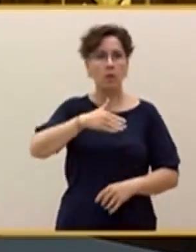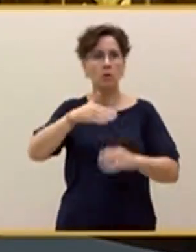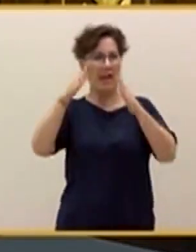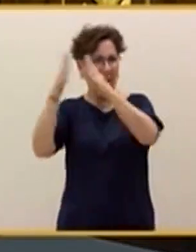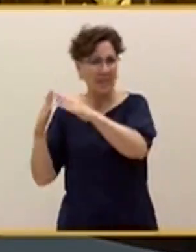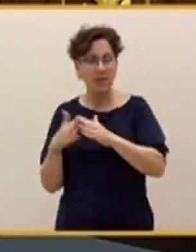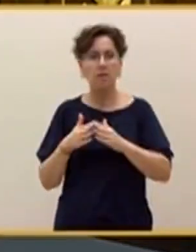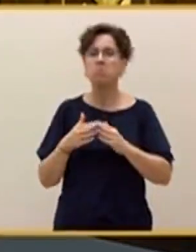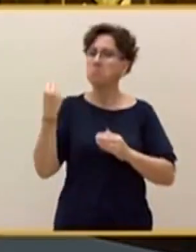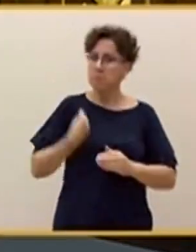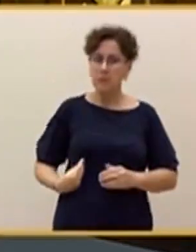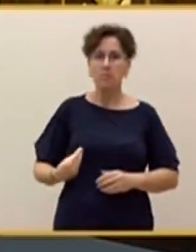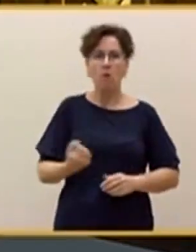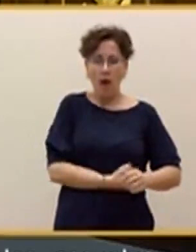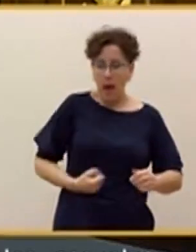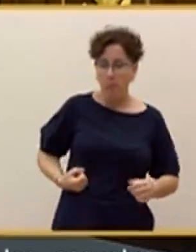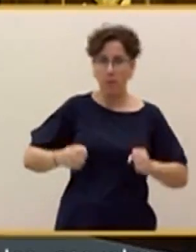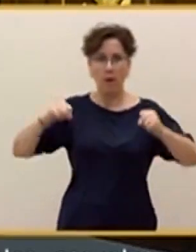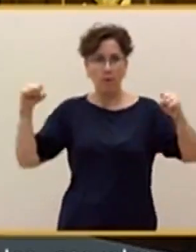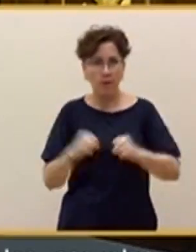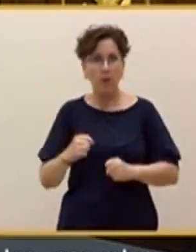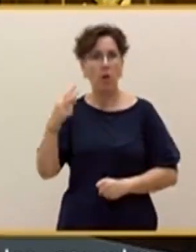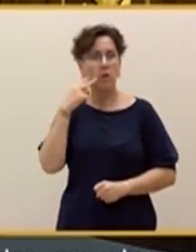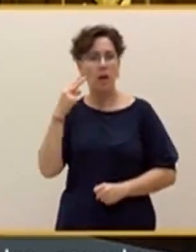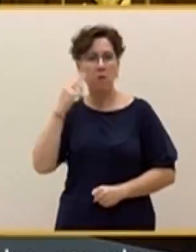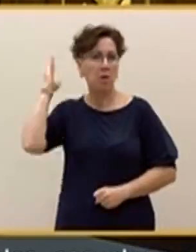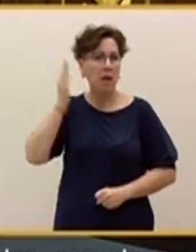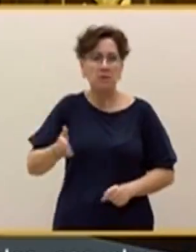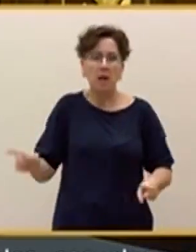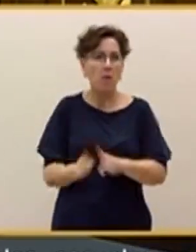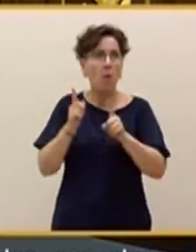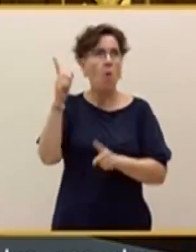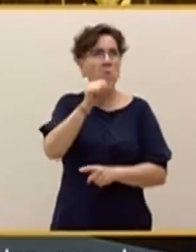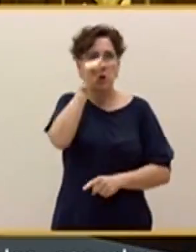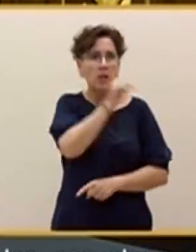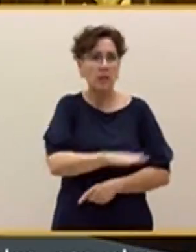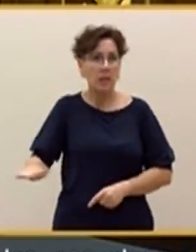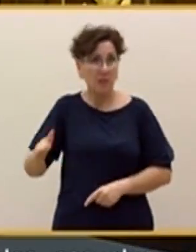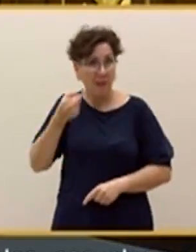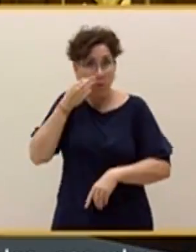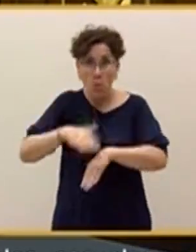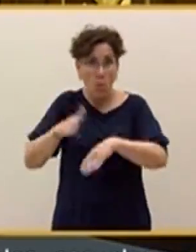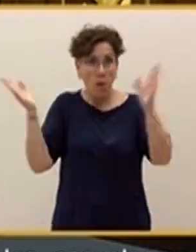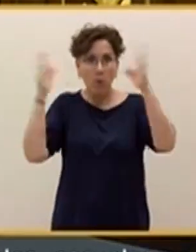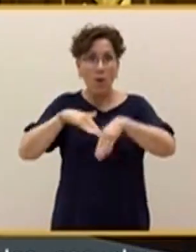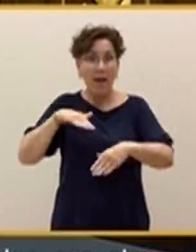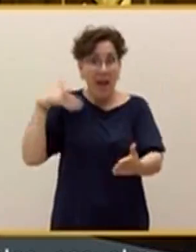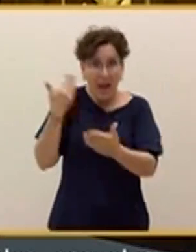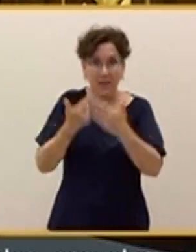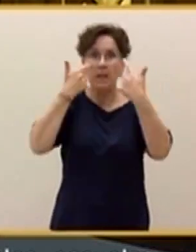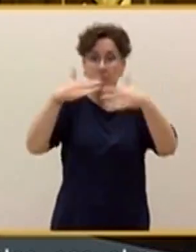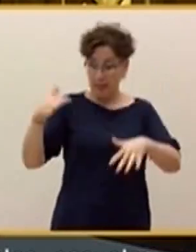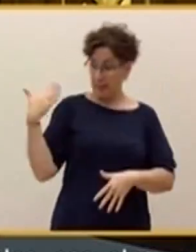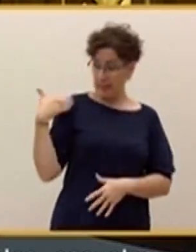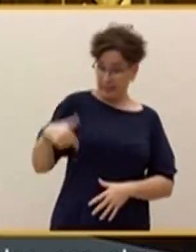castigando con hambre, frío y terror a más de un millón de niños y niñas inocentes hasta el punto de que esta misma semana